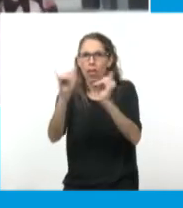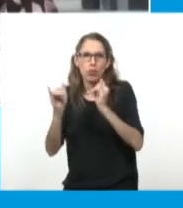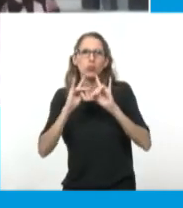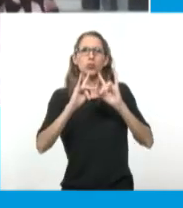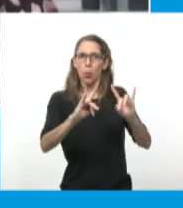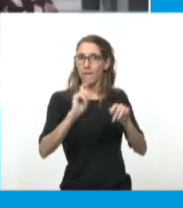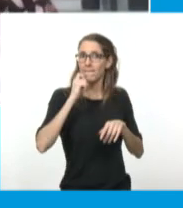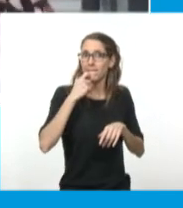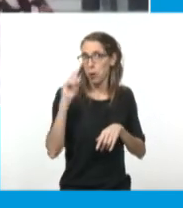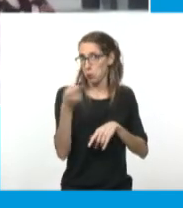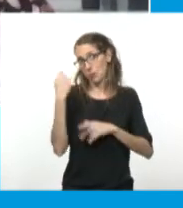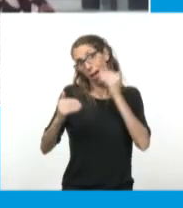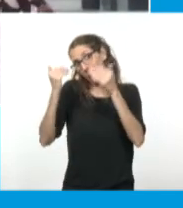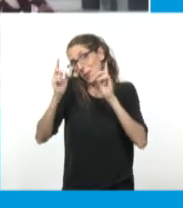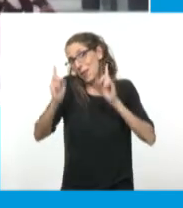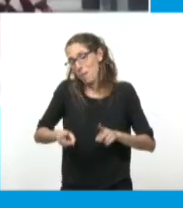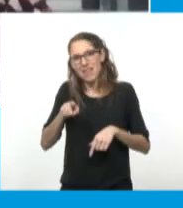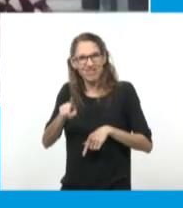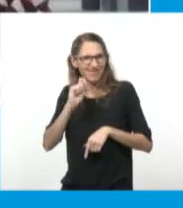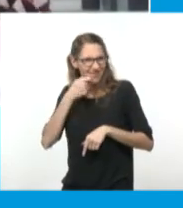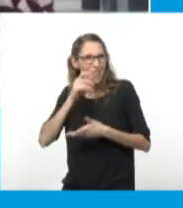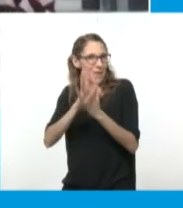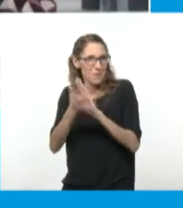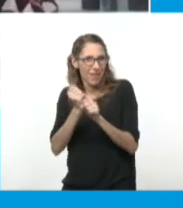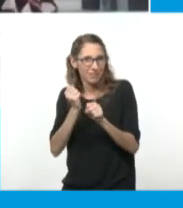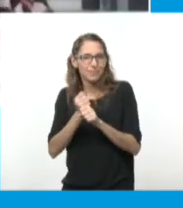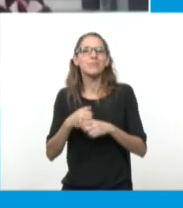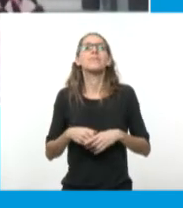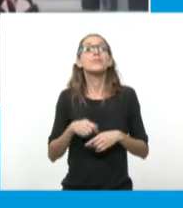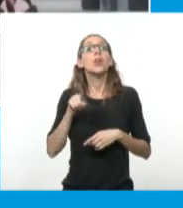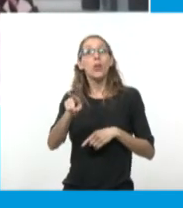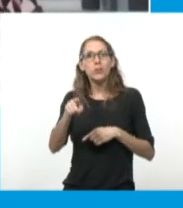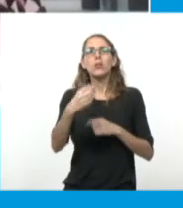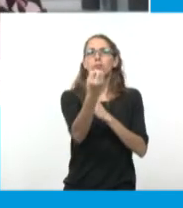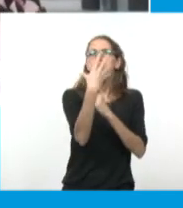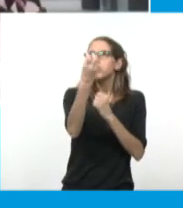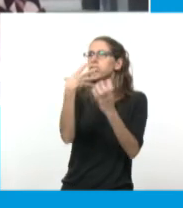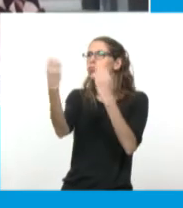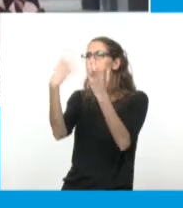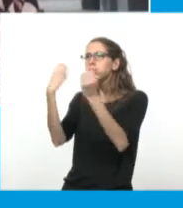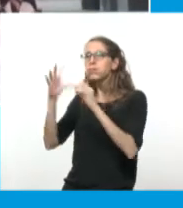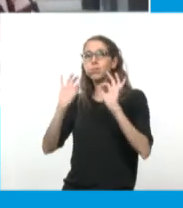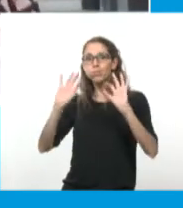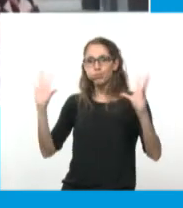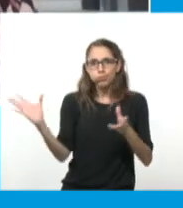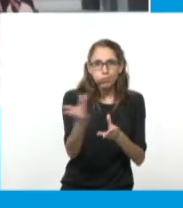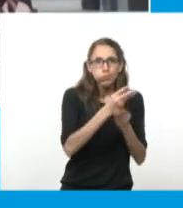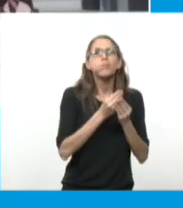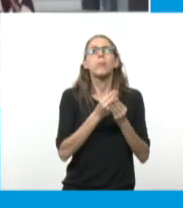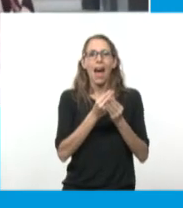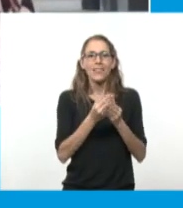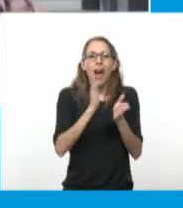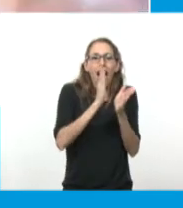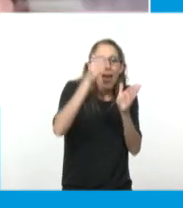nosotros los adultos también lo hacemos, eso está buenísimo, y bueno, editamos en cada plieguito, poníamos cuatro trabajos diferentes,